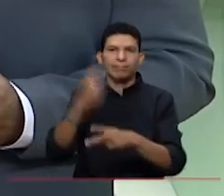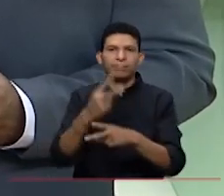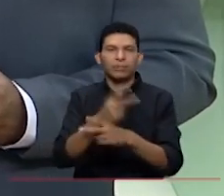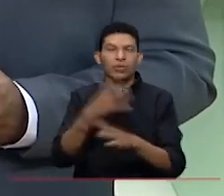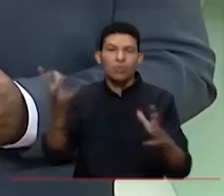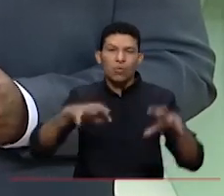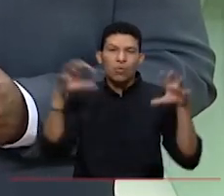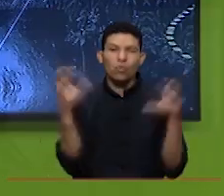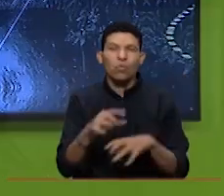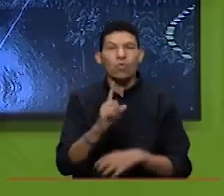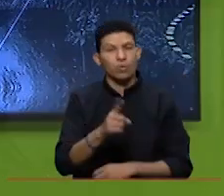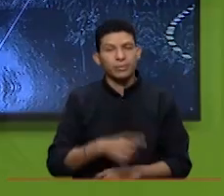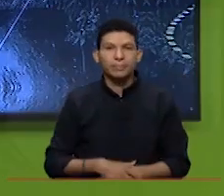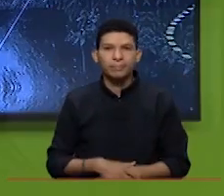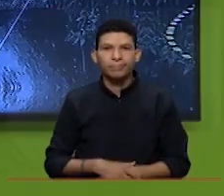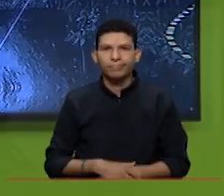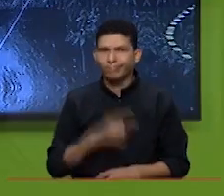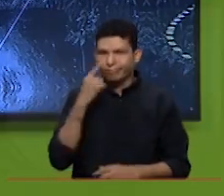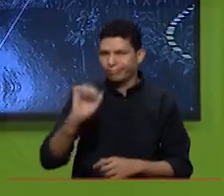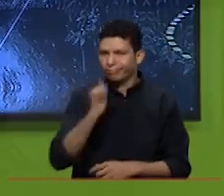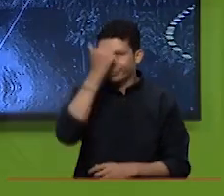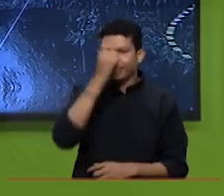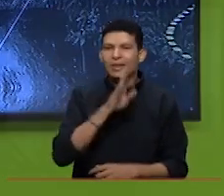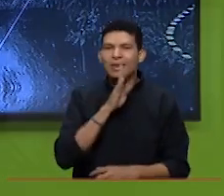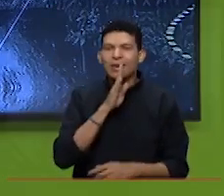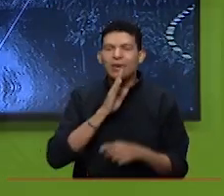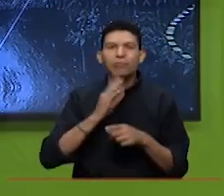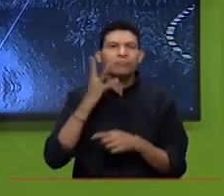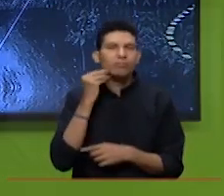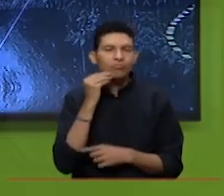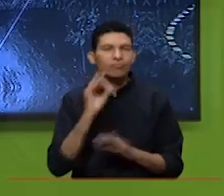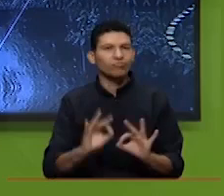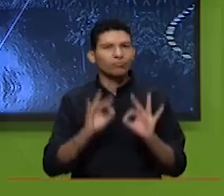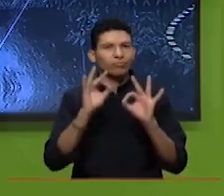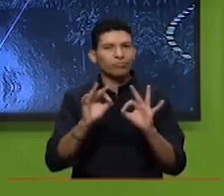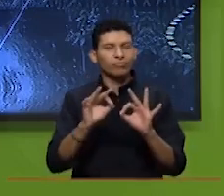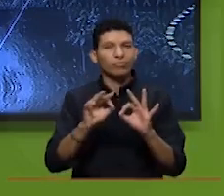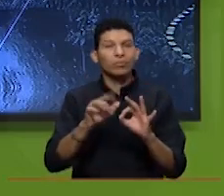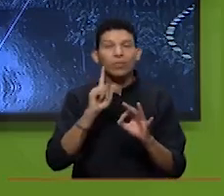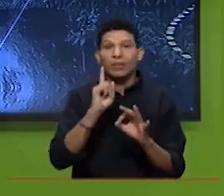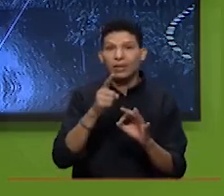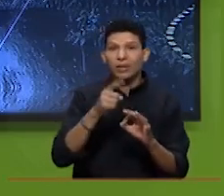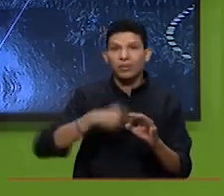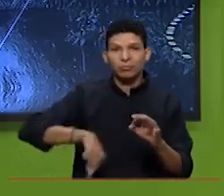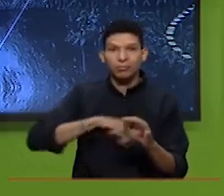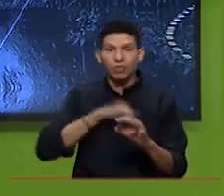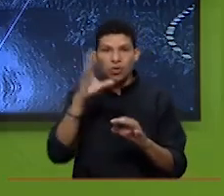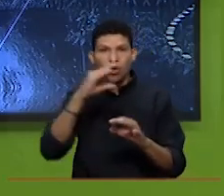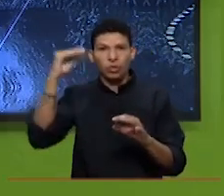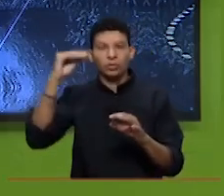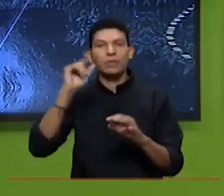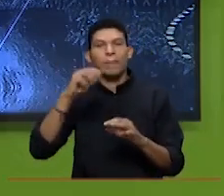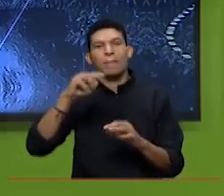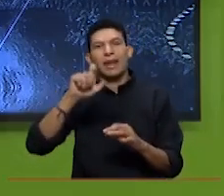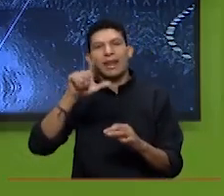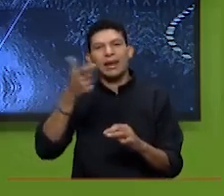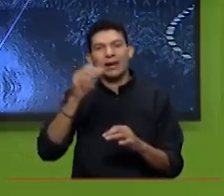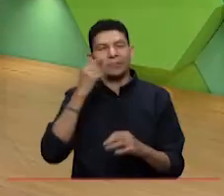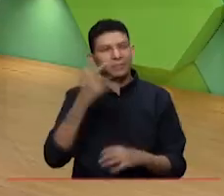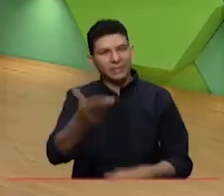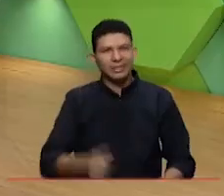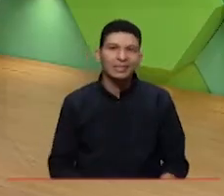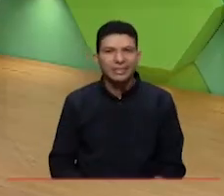el invierno. Y en nuestro segmento principal, la experiencia exitosa de la Unidad Ambiental Costera Complejo Málaga. Ya